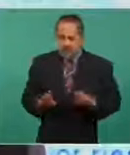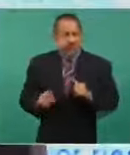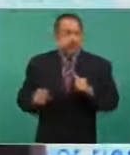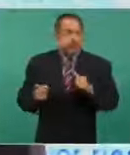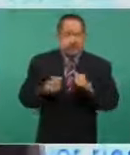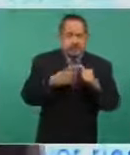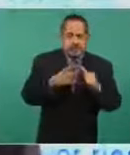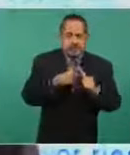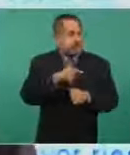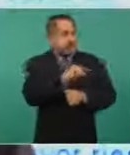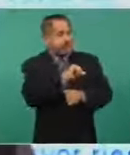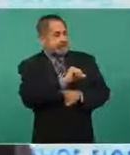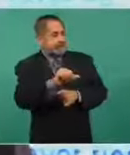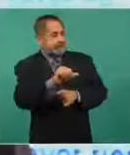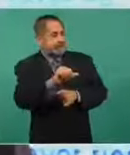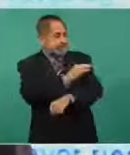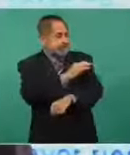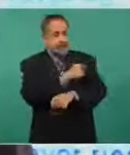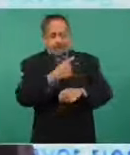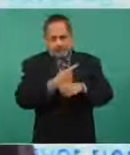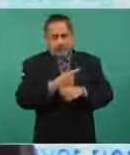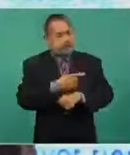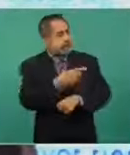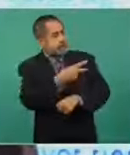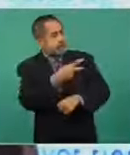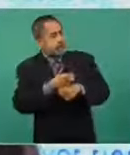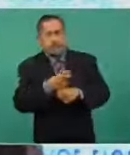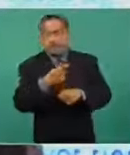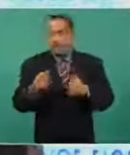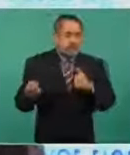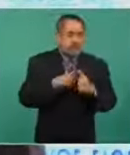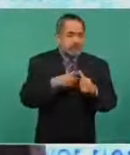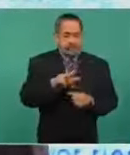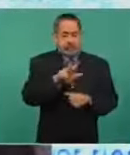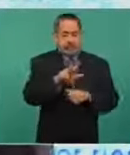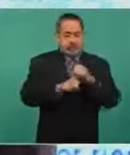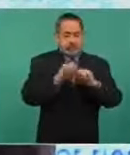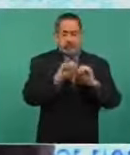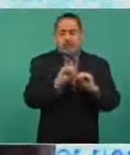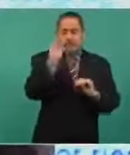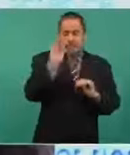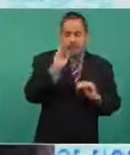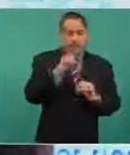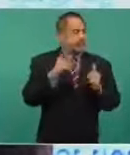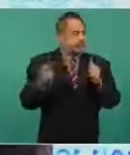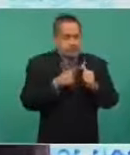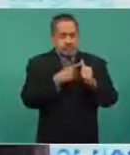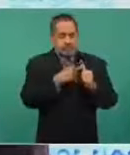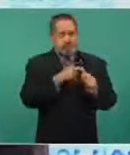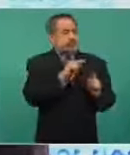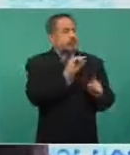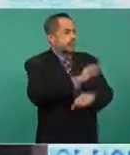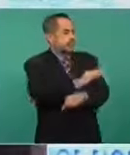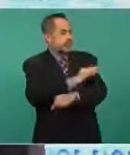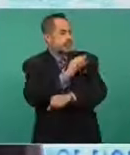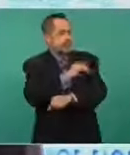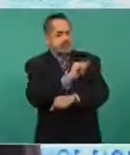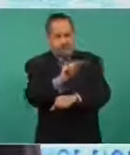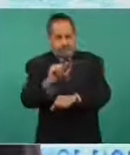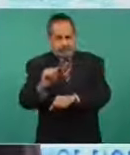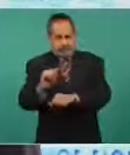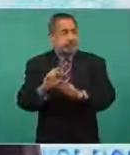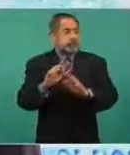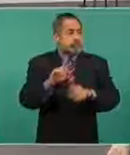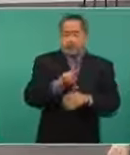concretar, el terminar la vacunación en personas adultas de 18 y más años y considerar ya a quienes tienen estas